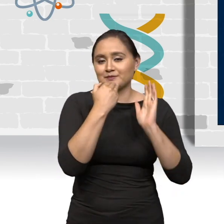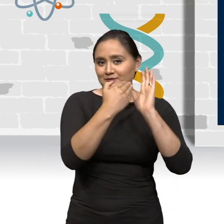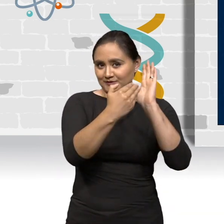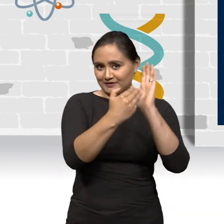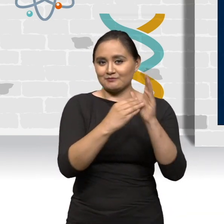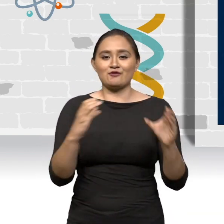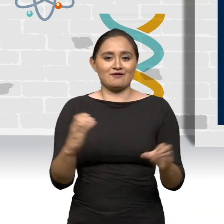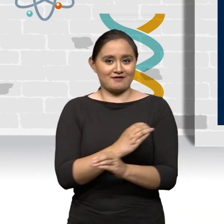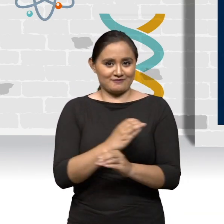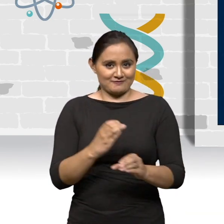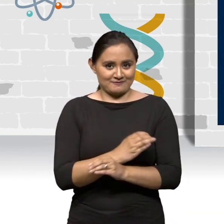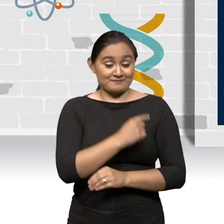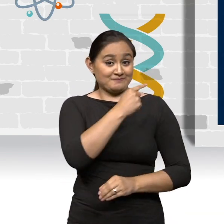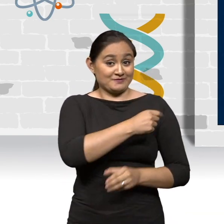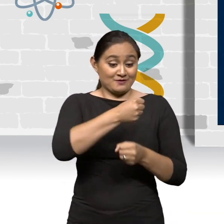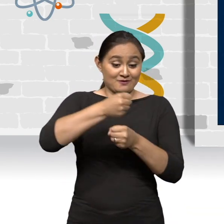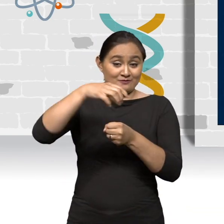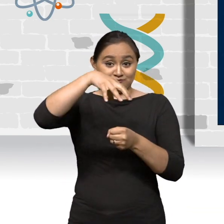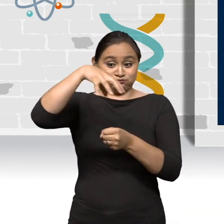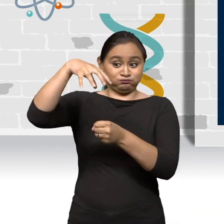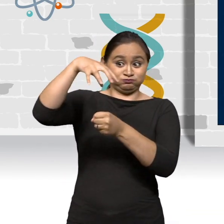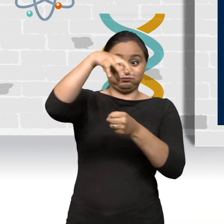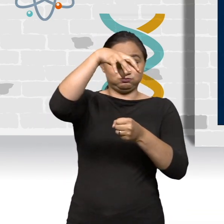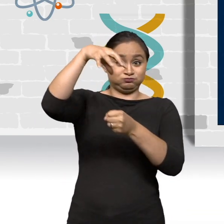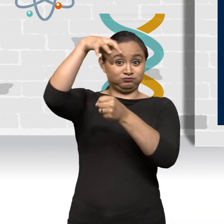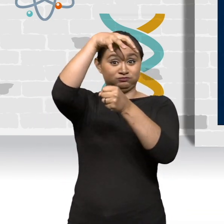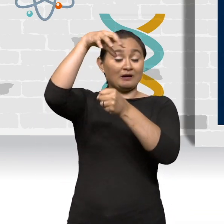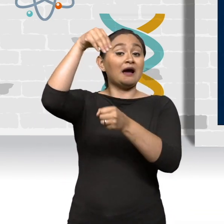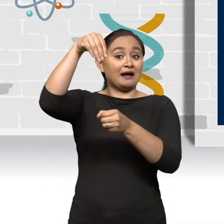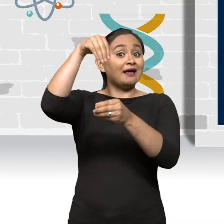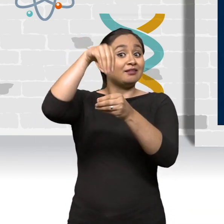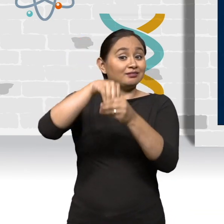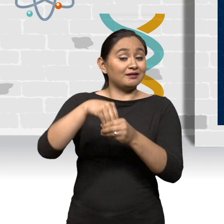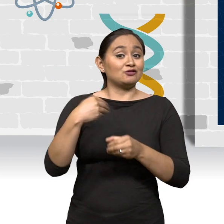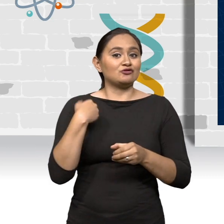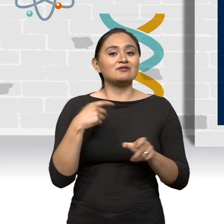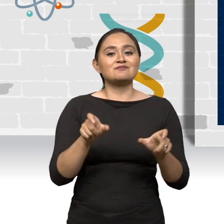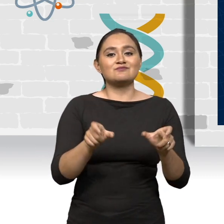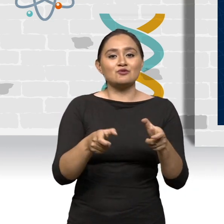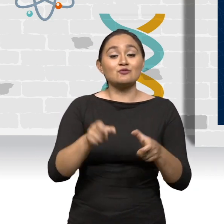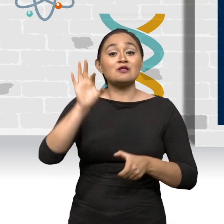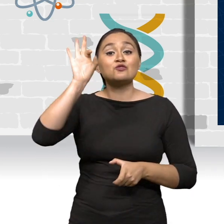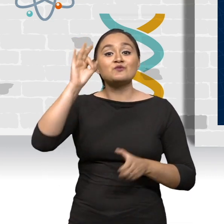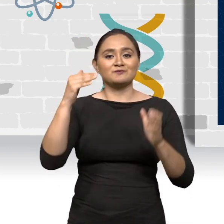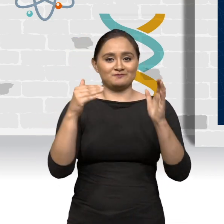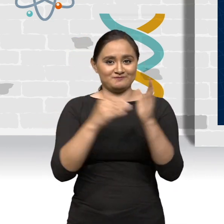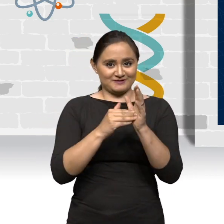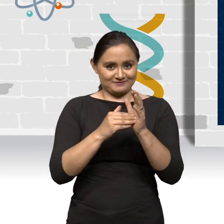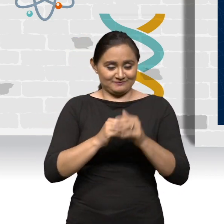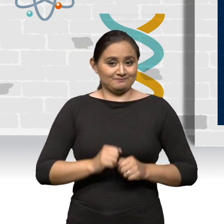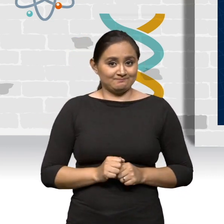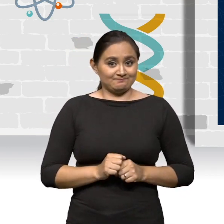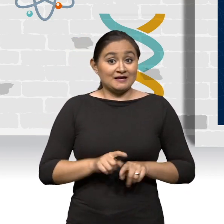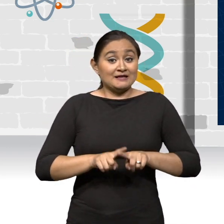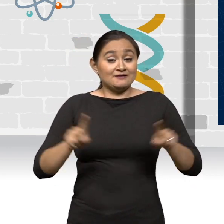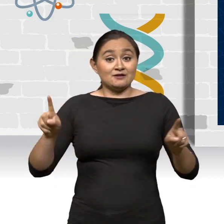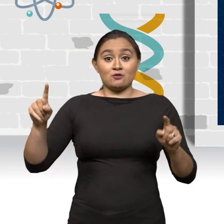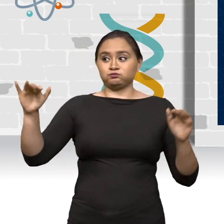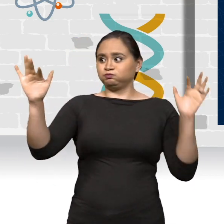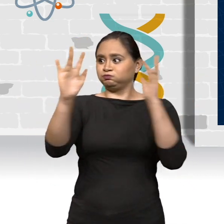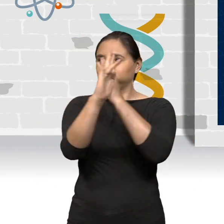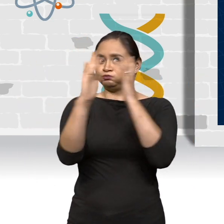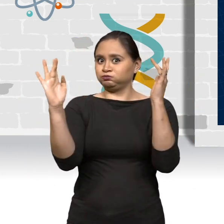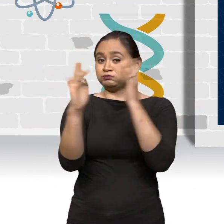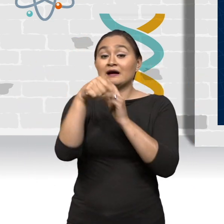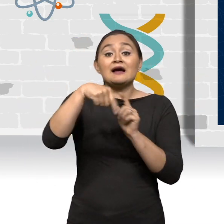Veamos un ejemplo de cálculo. Un globo aerostático tiene un volumen de 9,000 metros cúbicos, mientras el aire en su